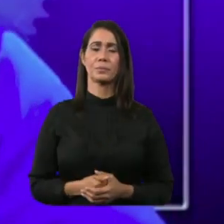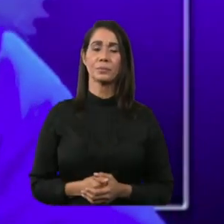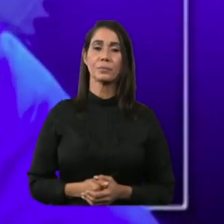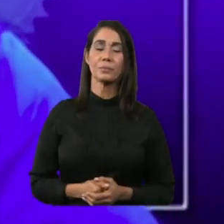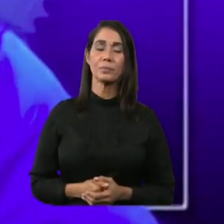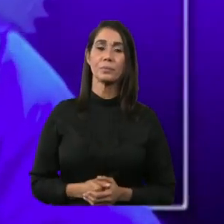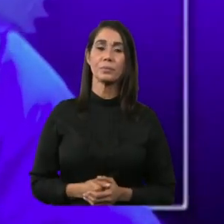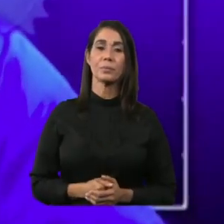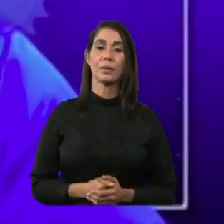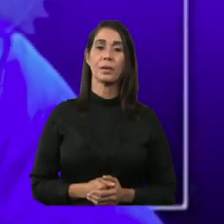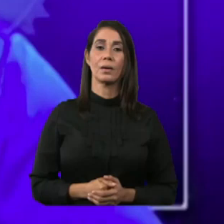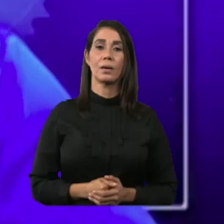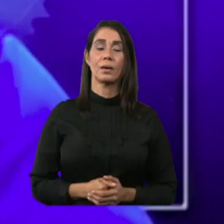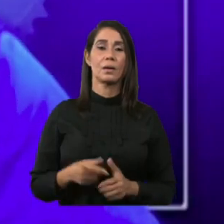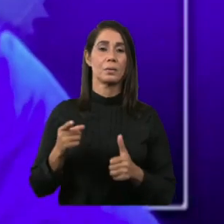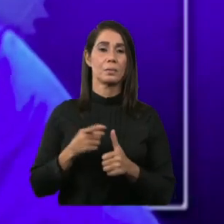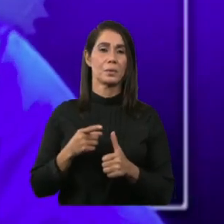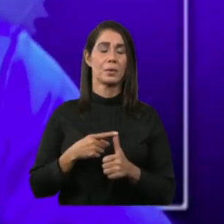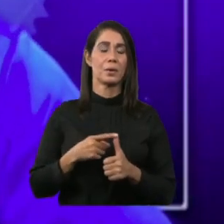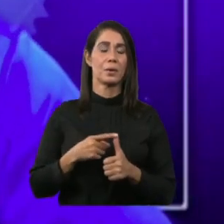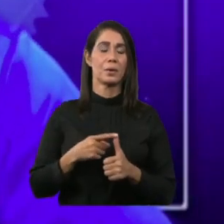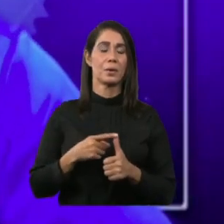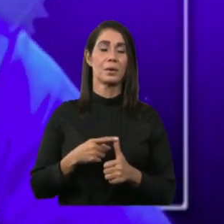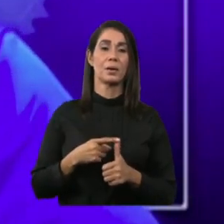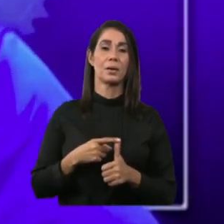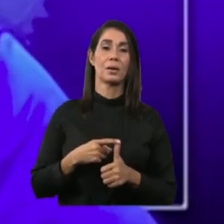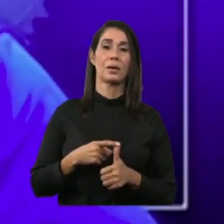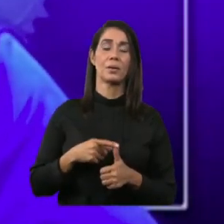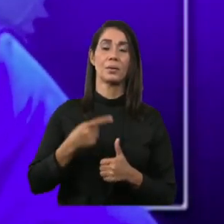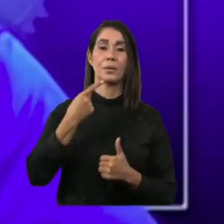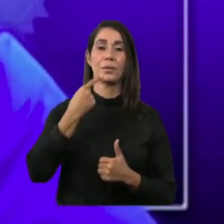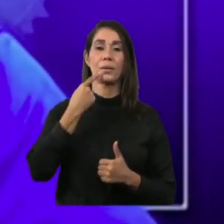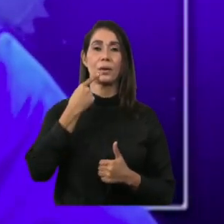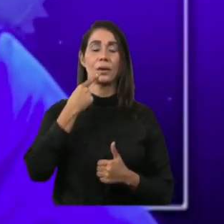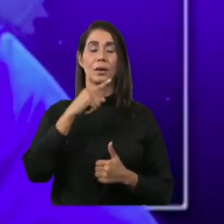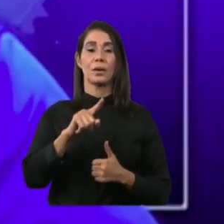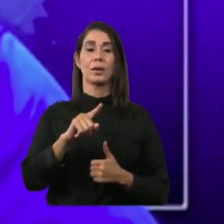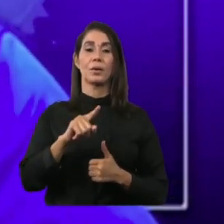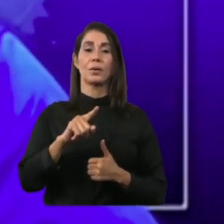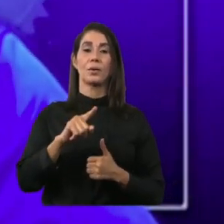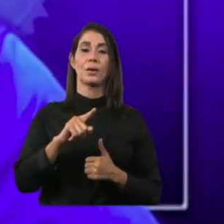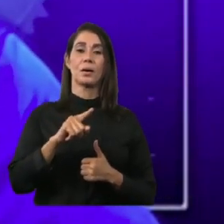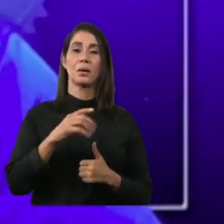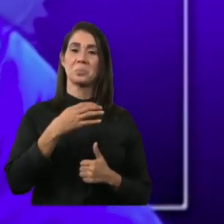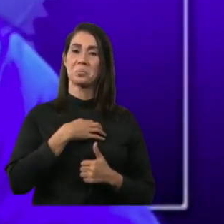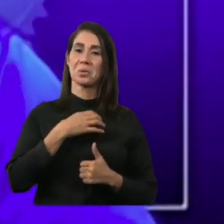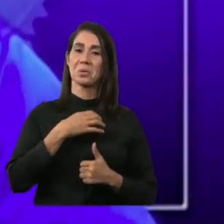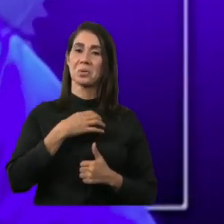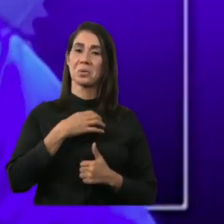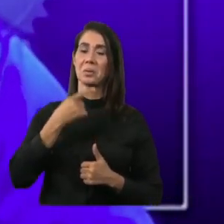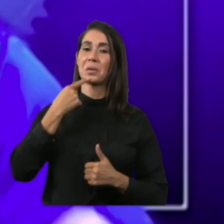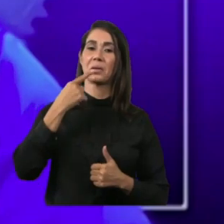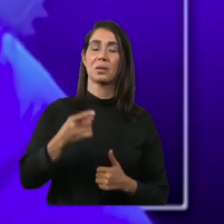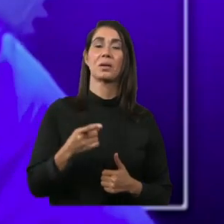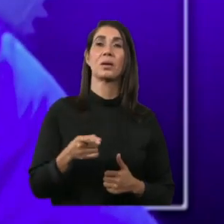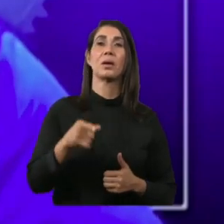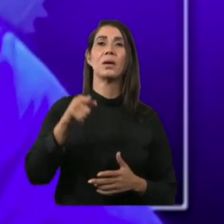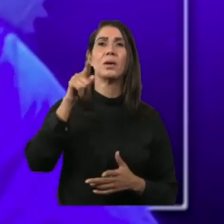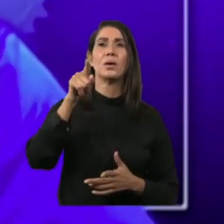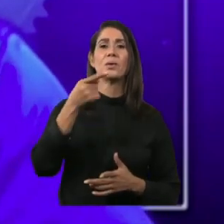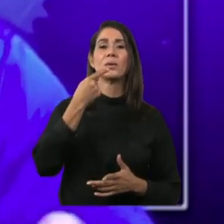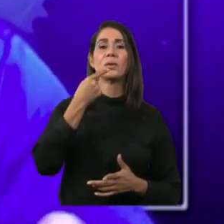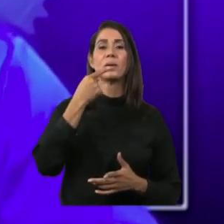primero una sugerencia que a través de sus asistentes hemos estado tratando de hacerla llegar, que fue lo que usted